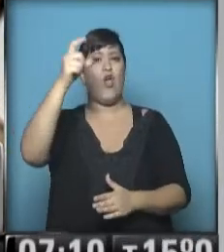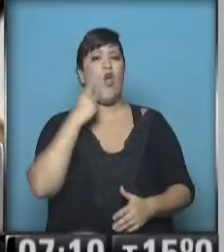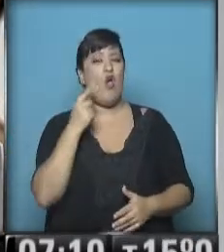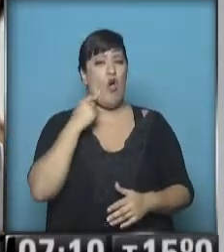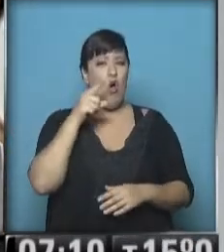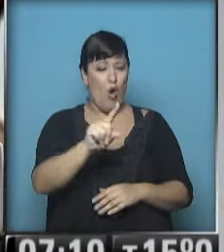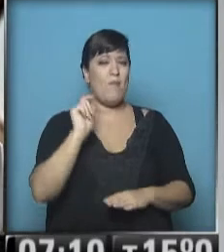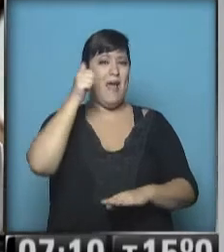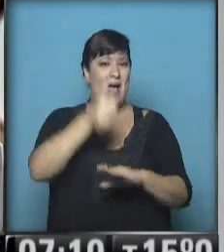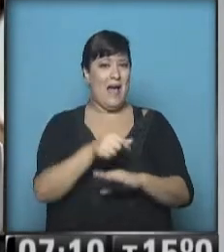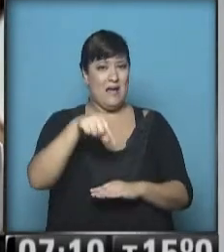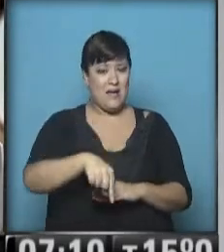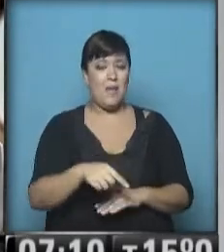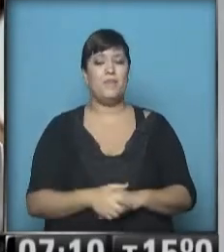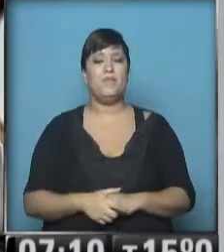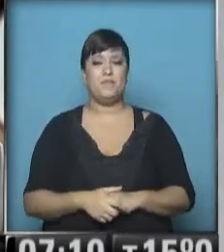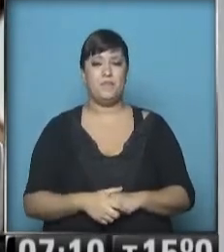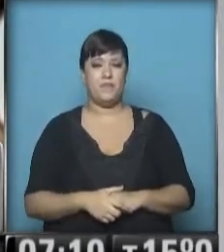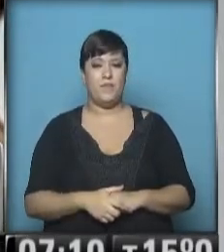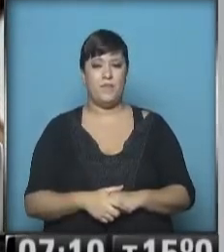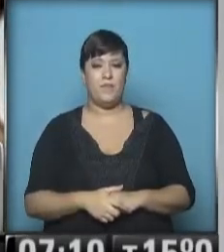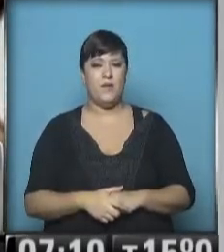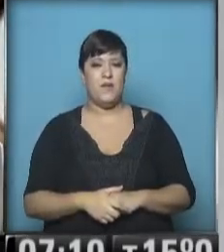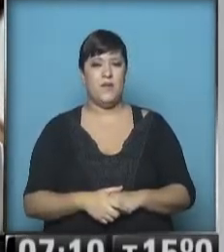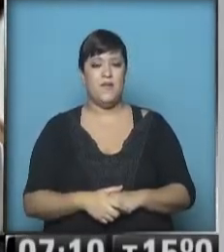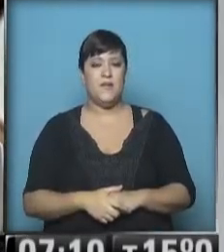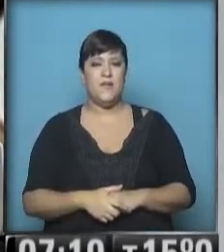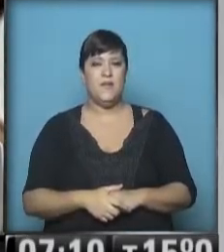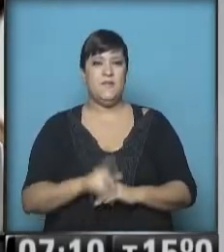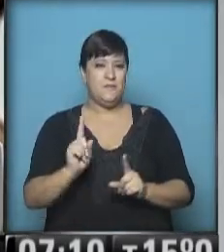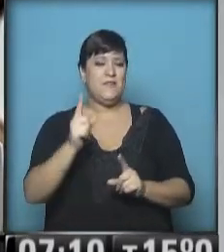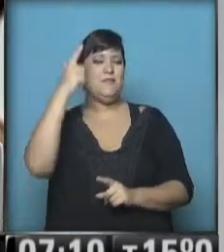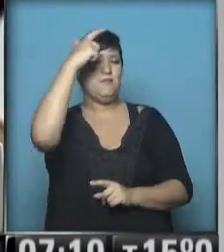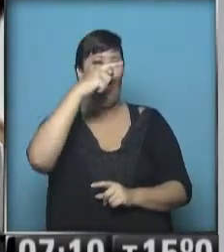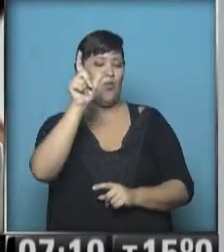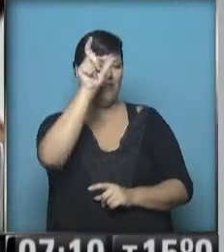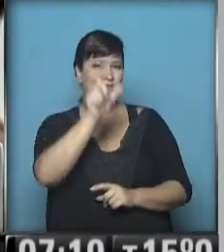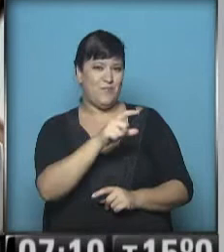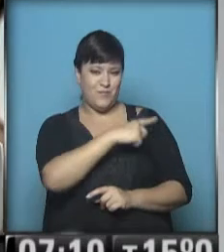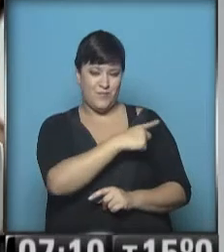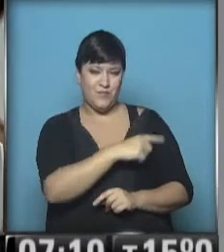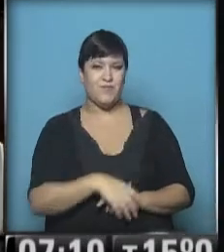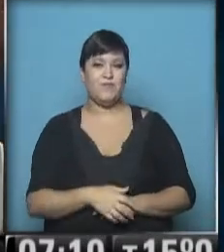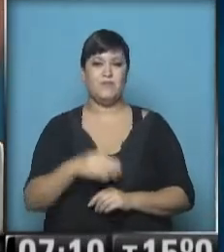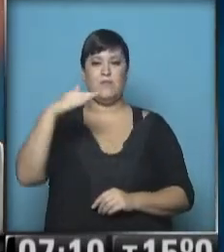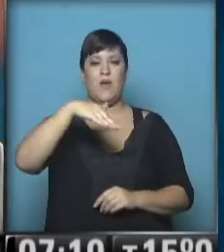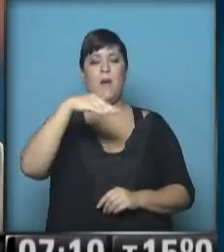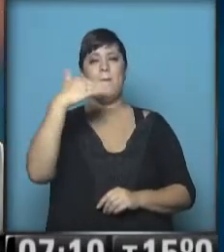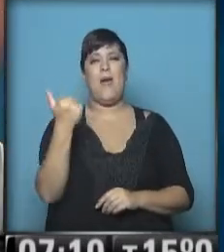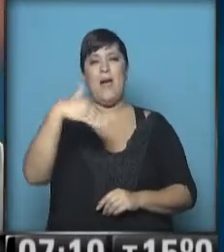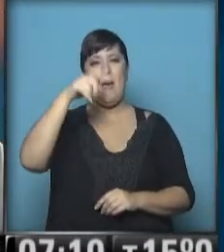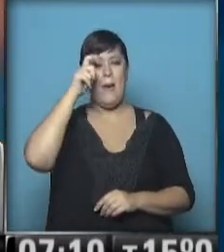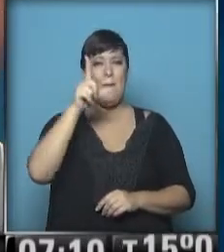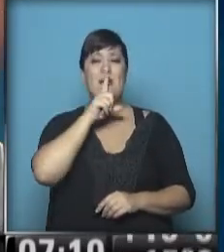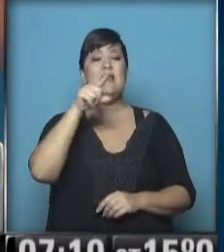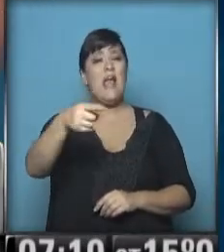apagido en la República Argentina y ese hombre sería esta persona que tenemos en imagen, Noa Mamet. A ver, él ya